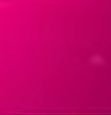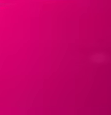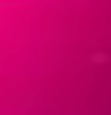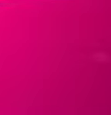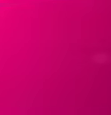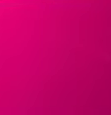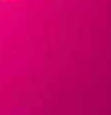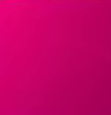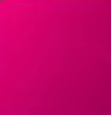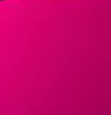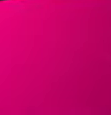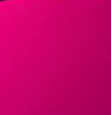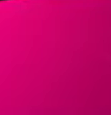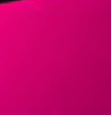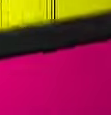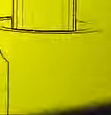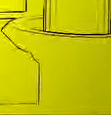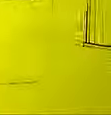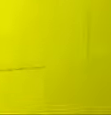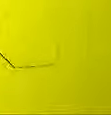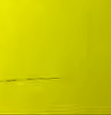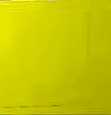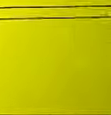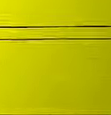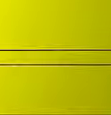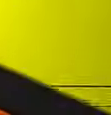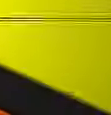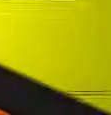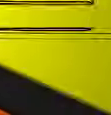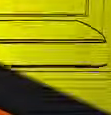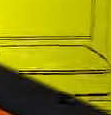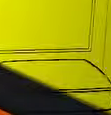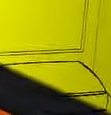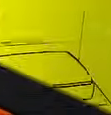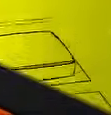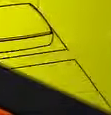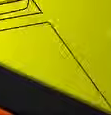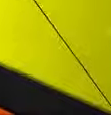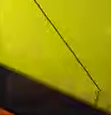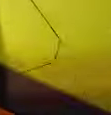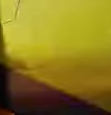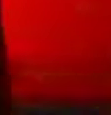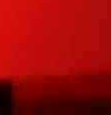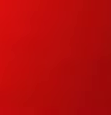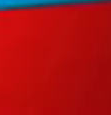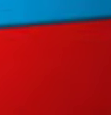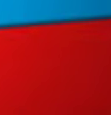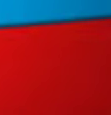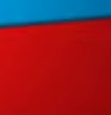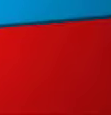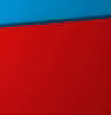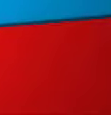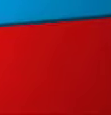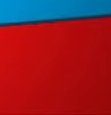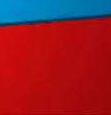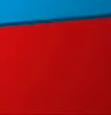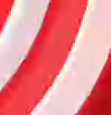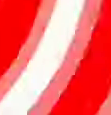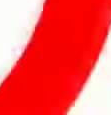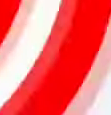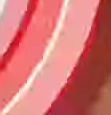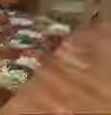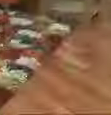Pero vayamos con nuestro experto en relaciones humanas, el doctor Fernando Figueroa. Comunicación o competencia, el hoy de las parejas jóvenes.